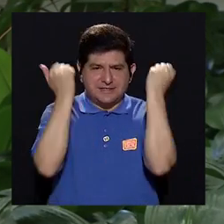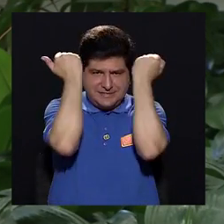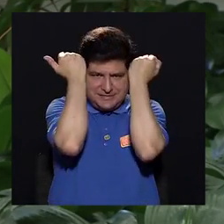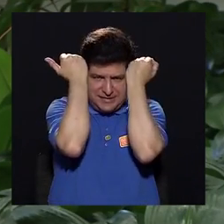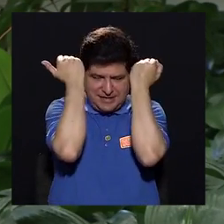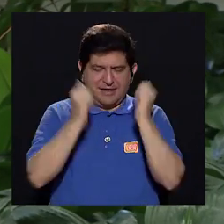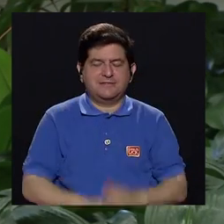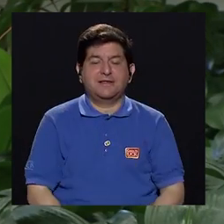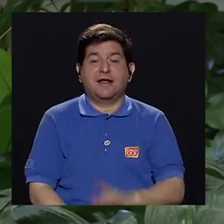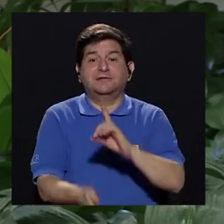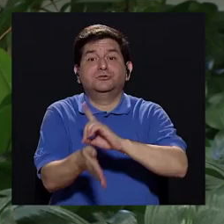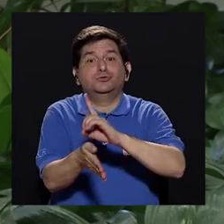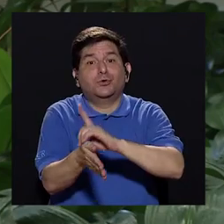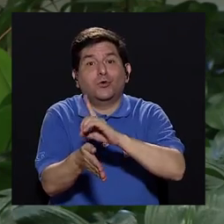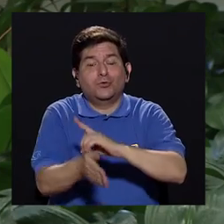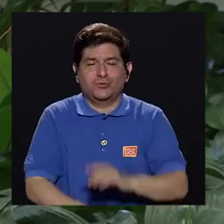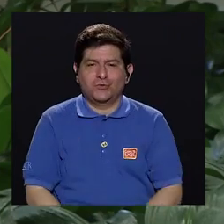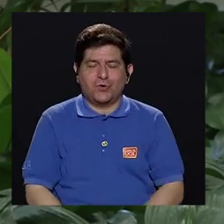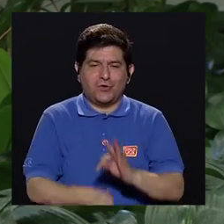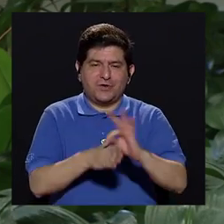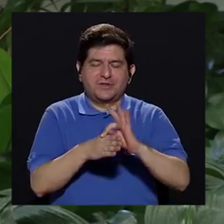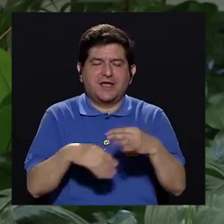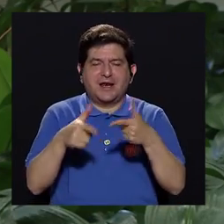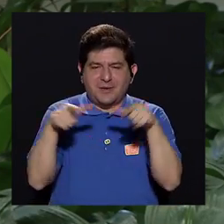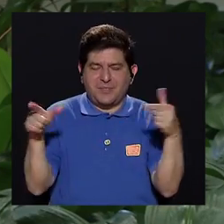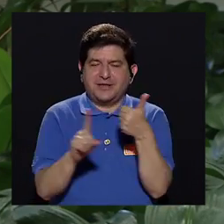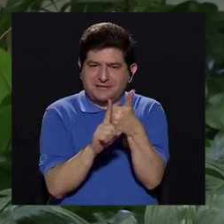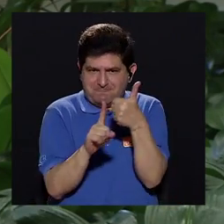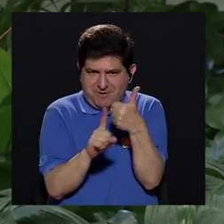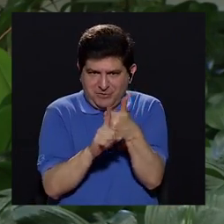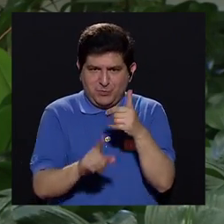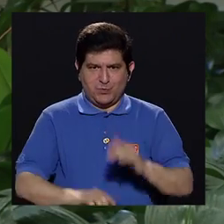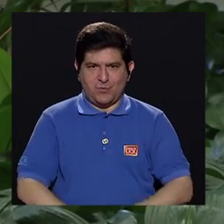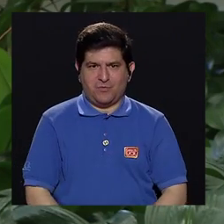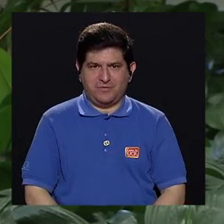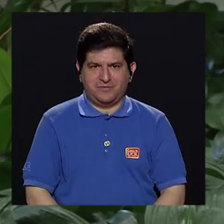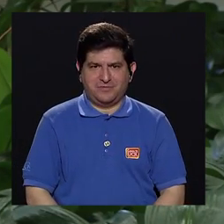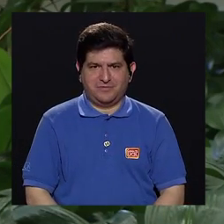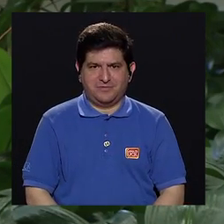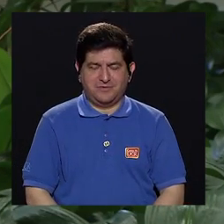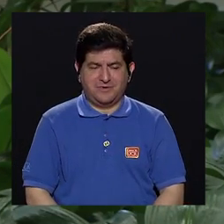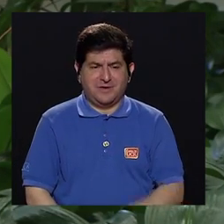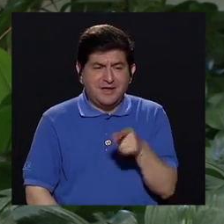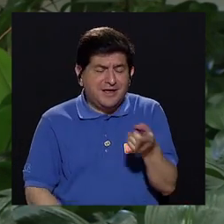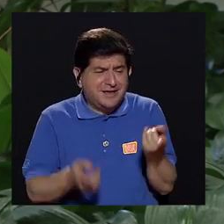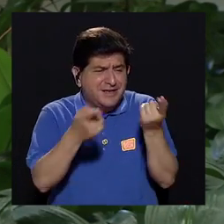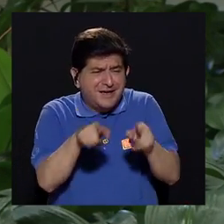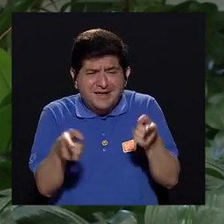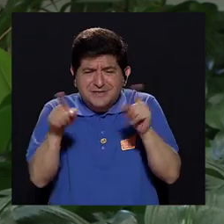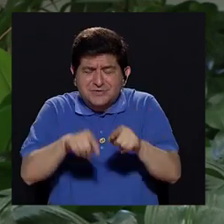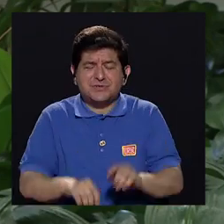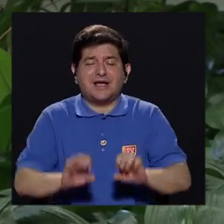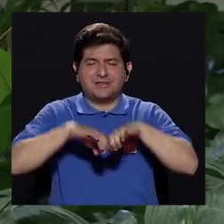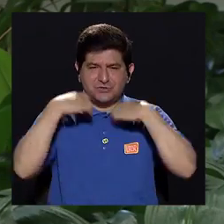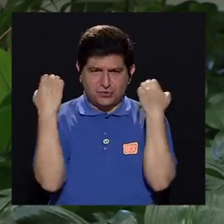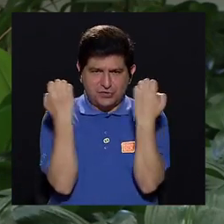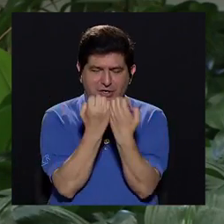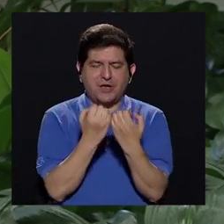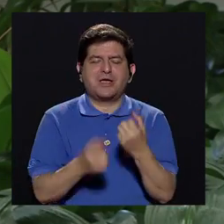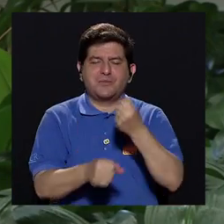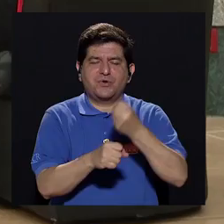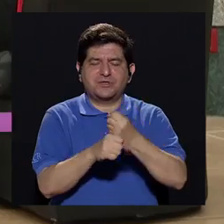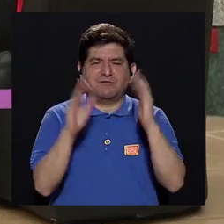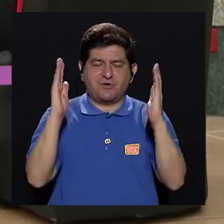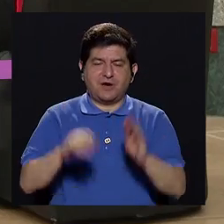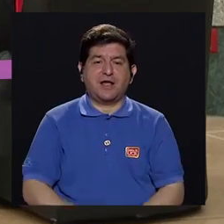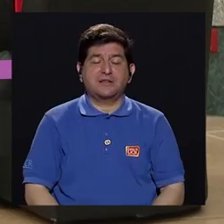perdón el médico el terapeuta de lenguaje como tal es sumamente un equipo de trabajo bastante